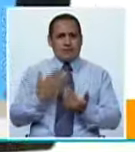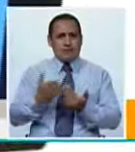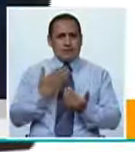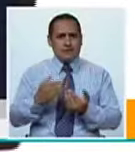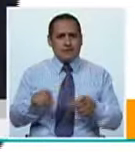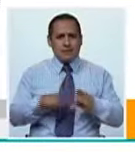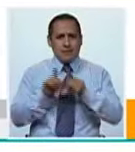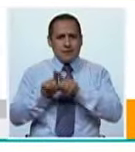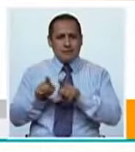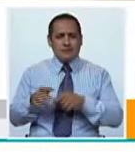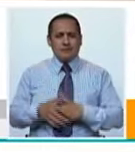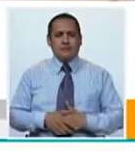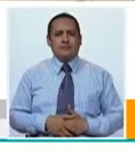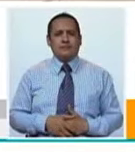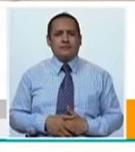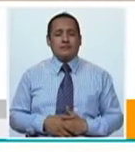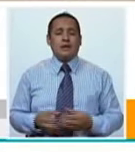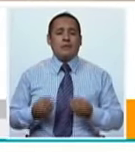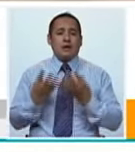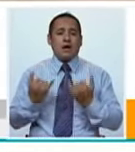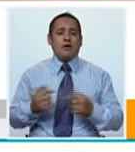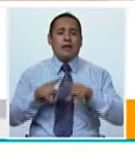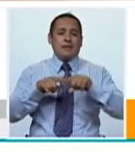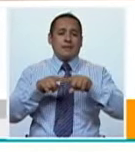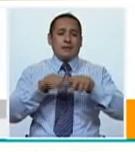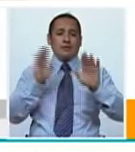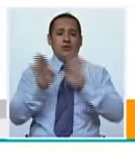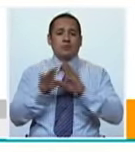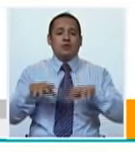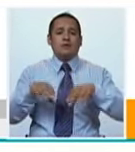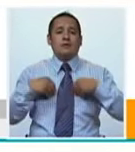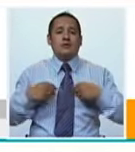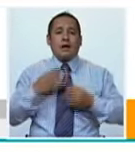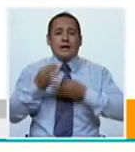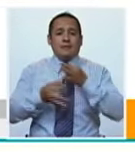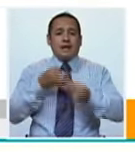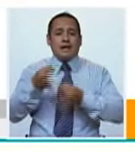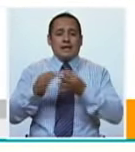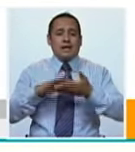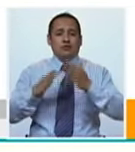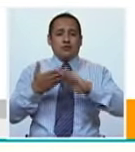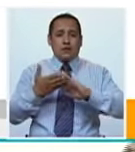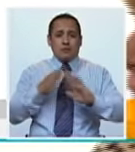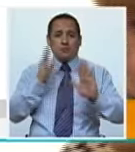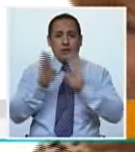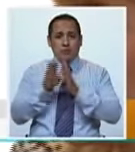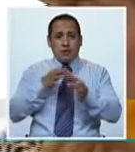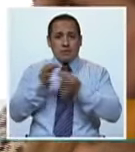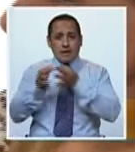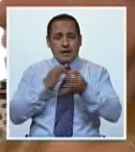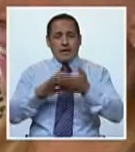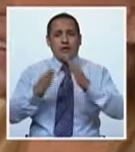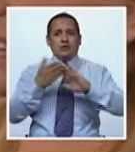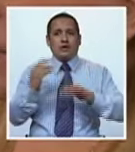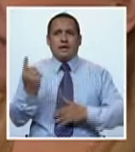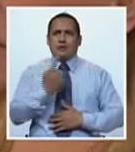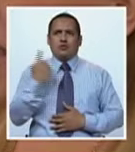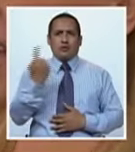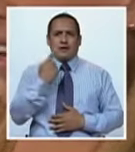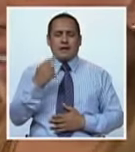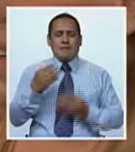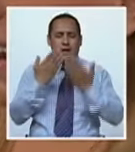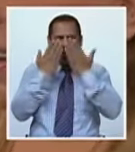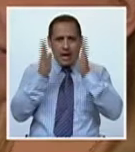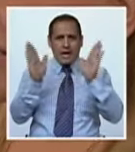facilidad, los niños con síndrome de Down. Bueno, dependiendo de la aceptación, digamos, de la sociedad, ¿no? Ahora creo que nuestra sociedad es más abierta.